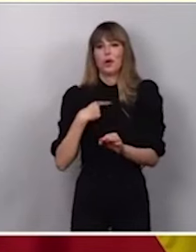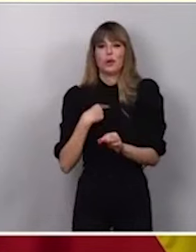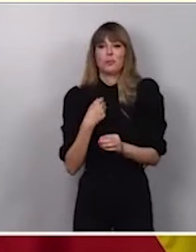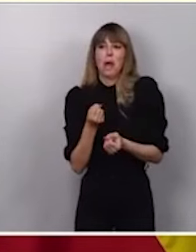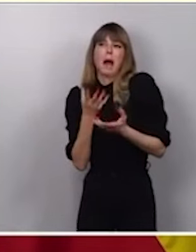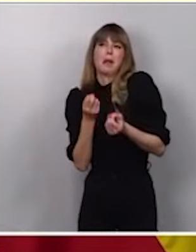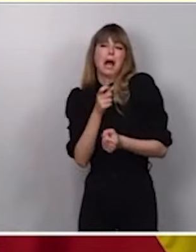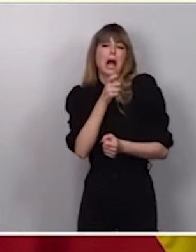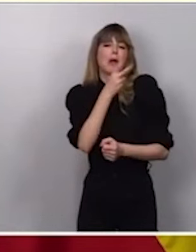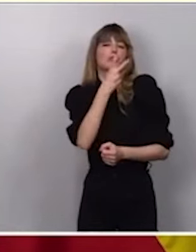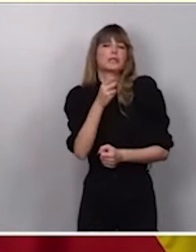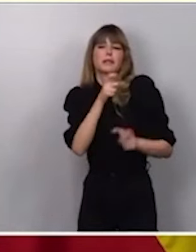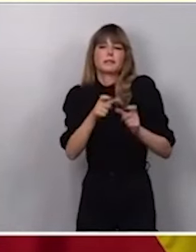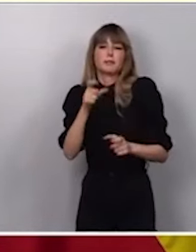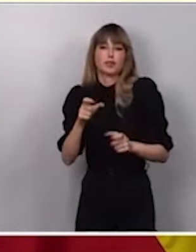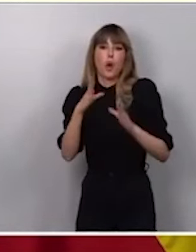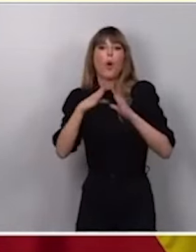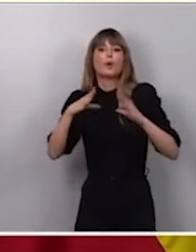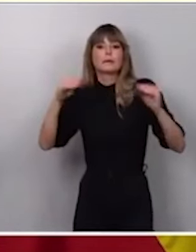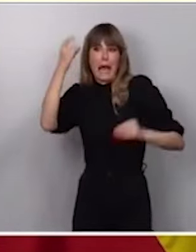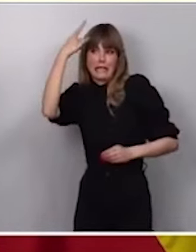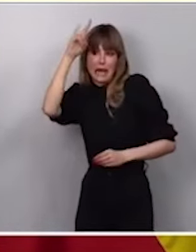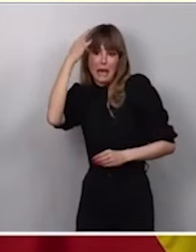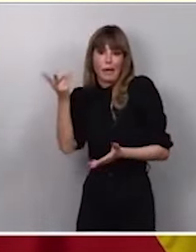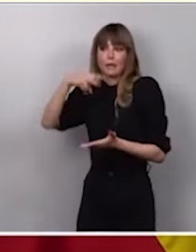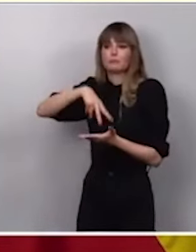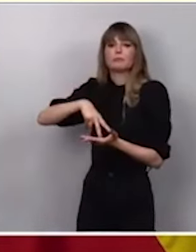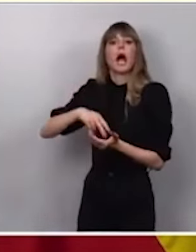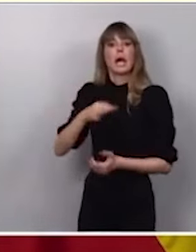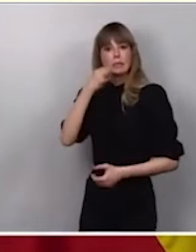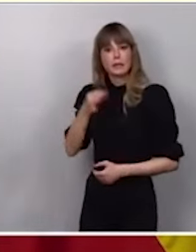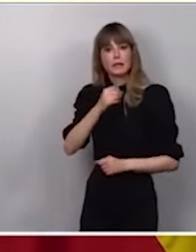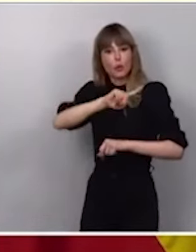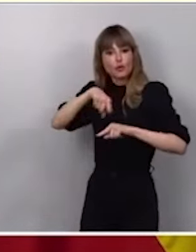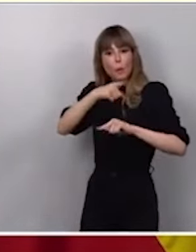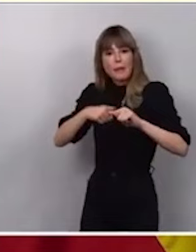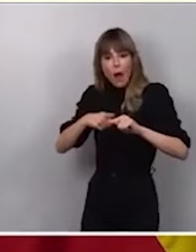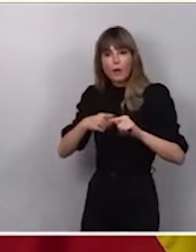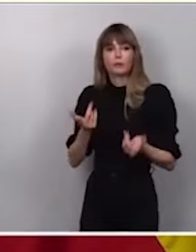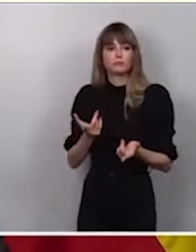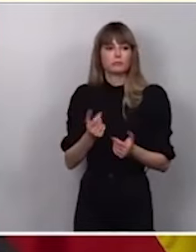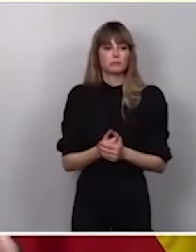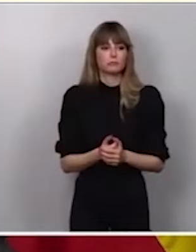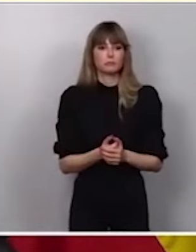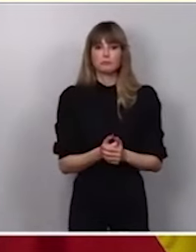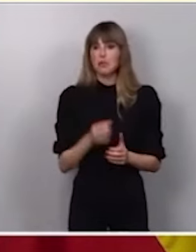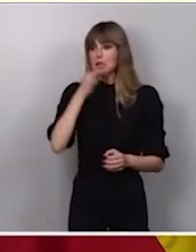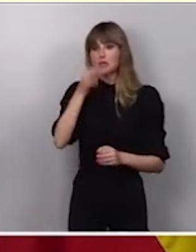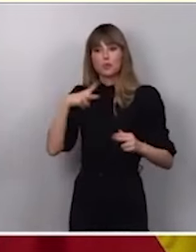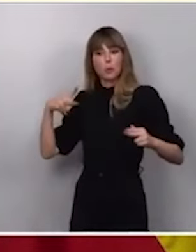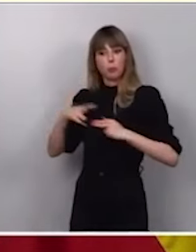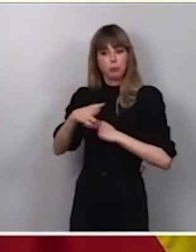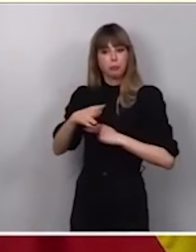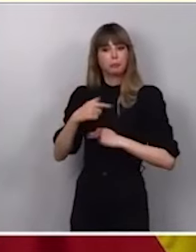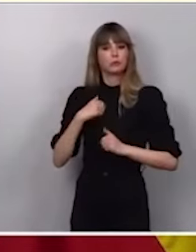de 200 personas. Yo estaba en la Universidad de Salamanca. Por cierto, hice un discurso de media hora. Se ha cortado parte del discurso justo